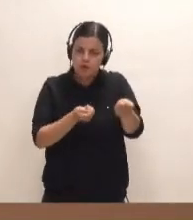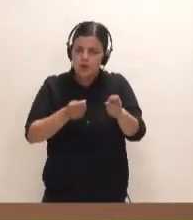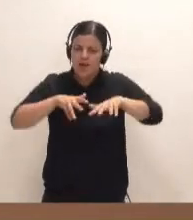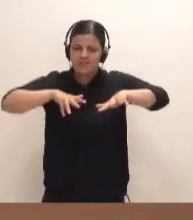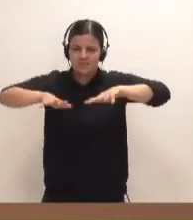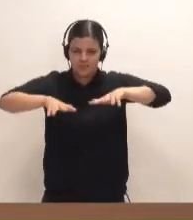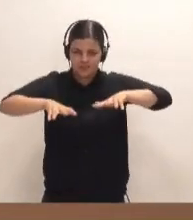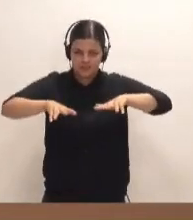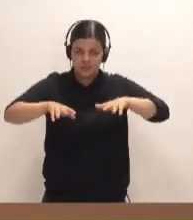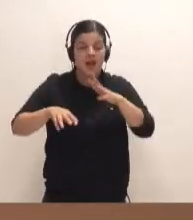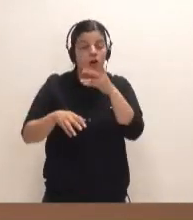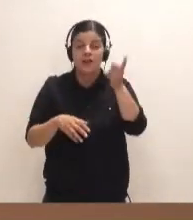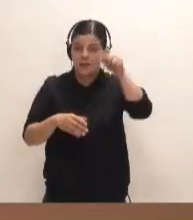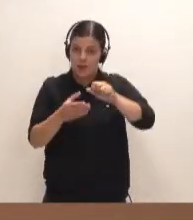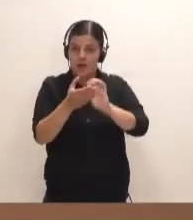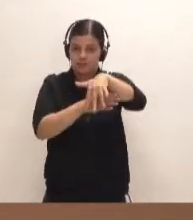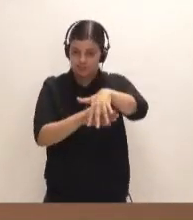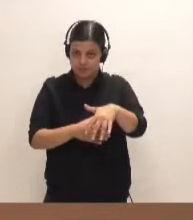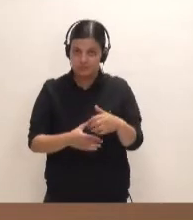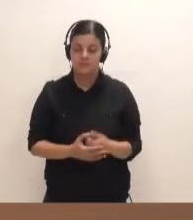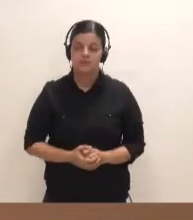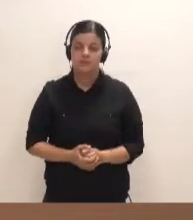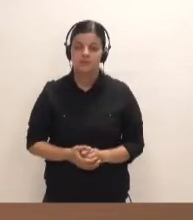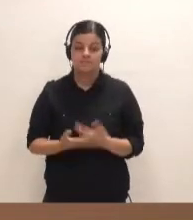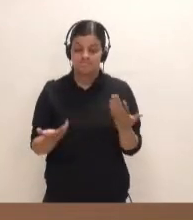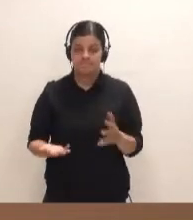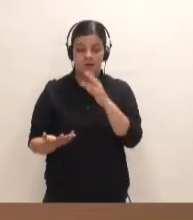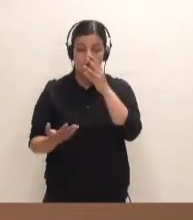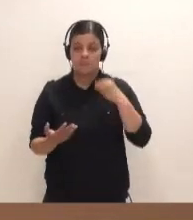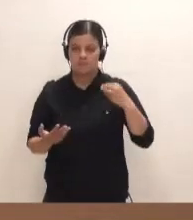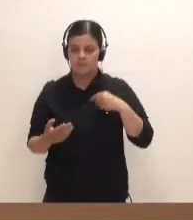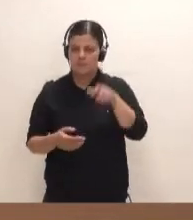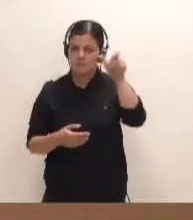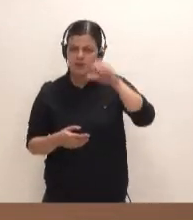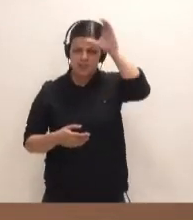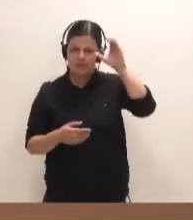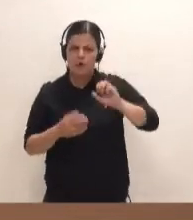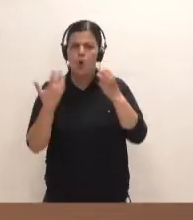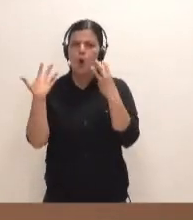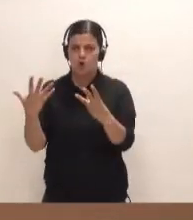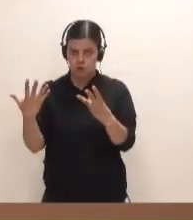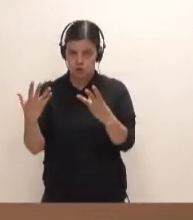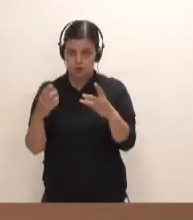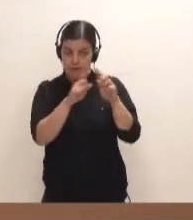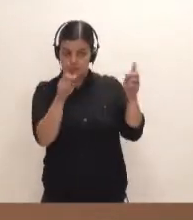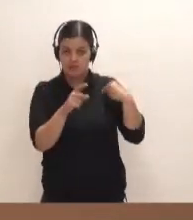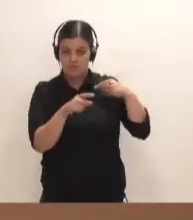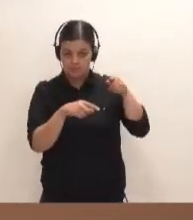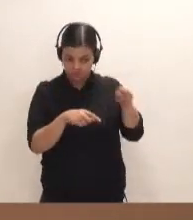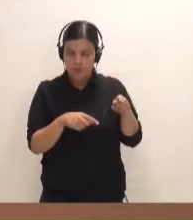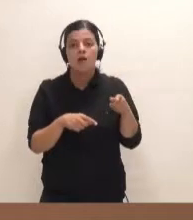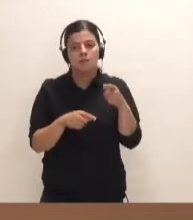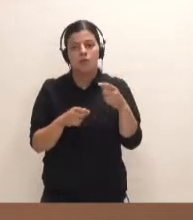sísmica, ahora también eructiva. Y en este momento hay ocho científicos de Involcán en